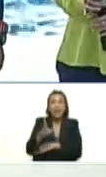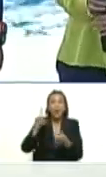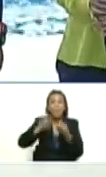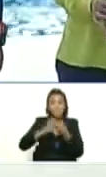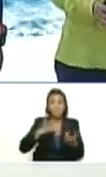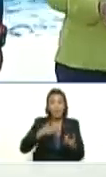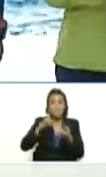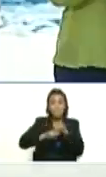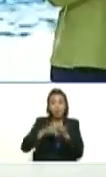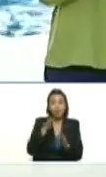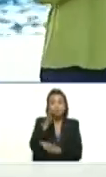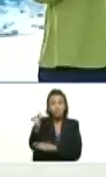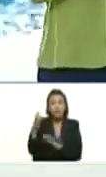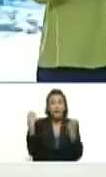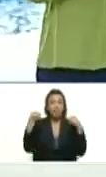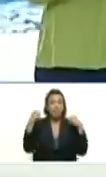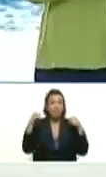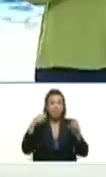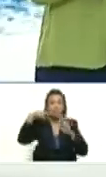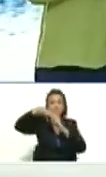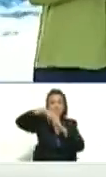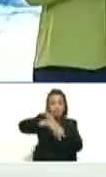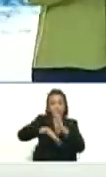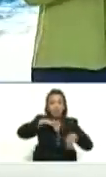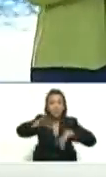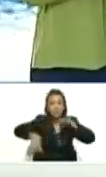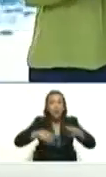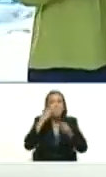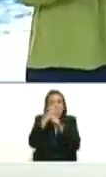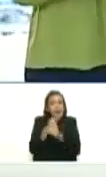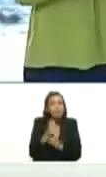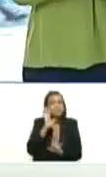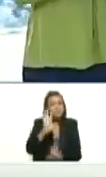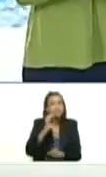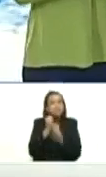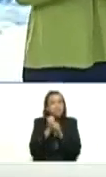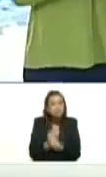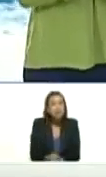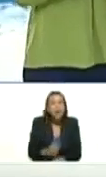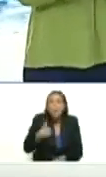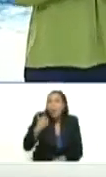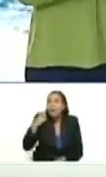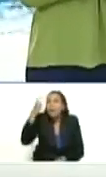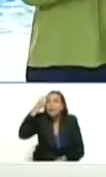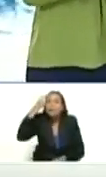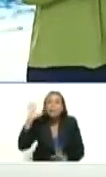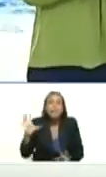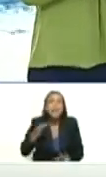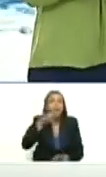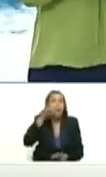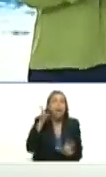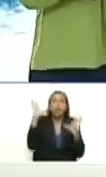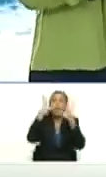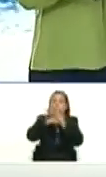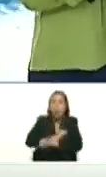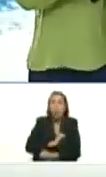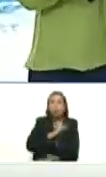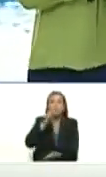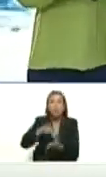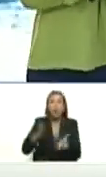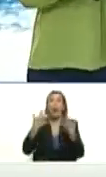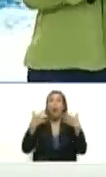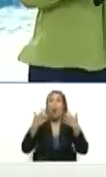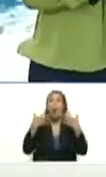a entrenar a nadar espérenos por allá en cualquier tarde o noche le caemos con estos